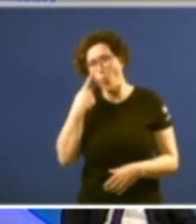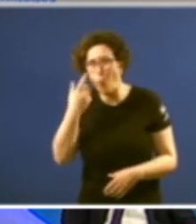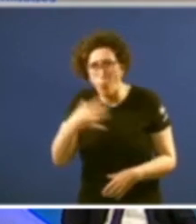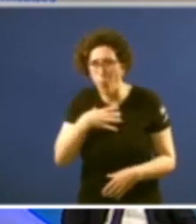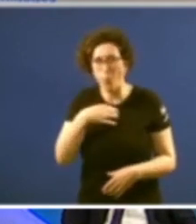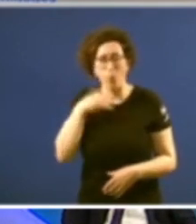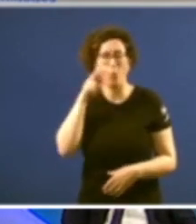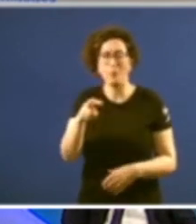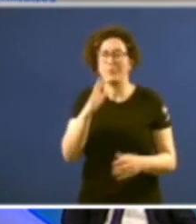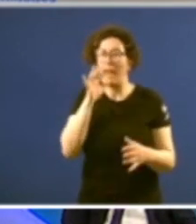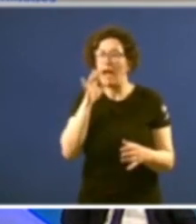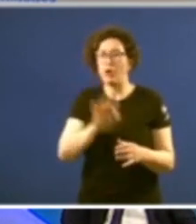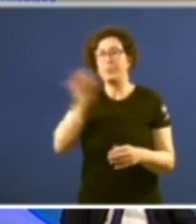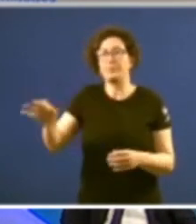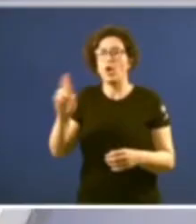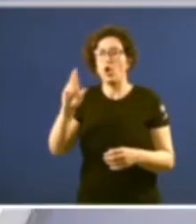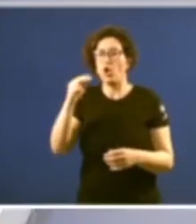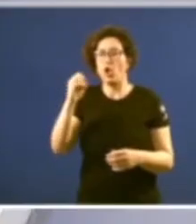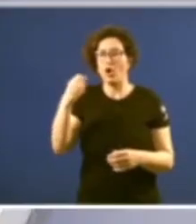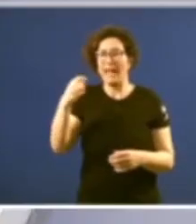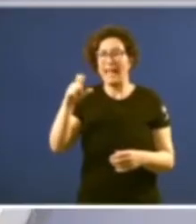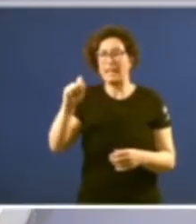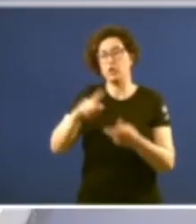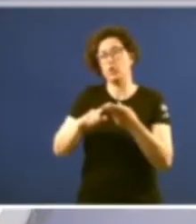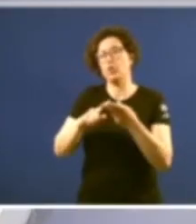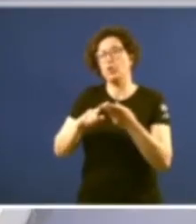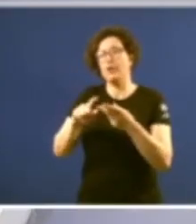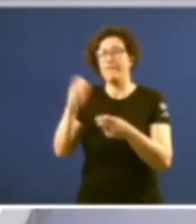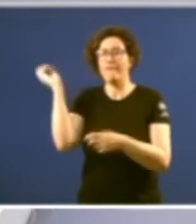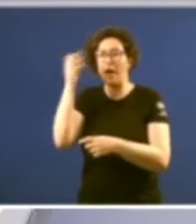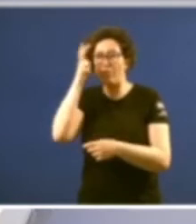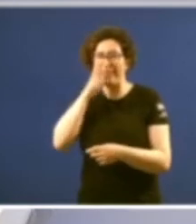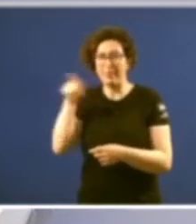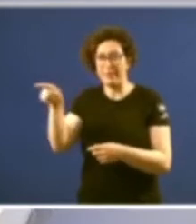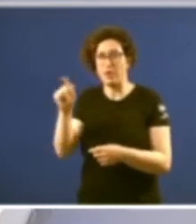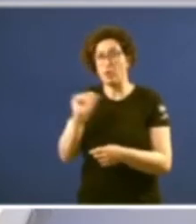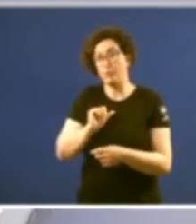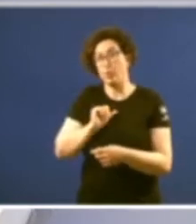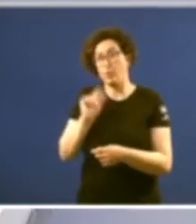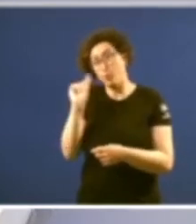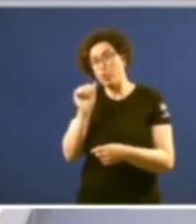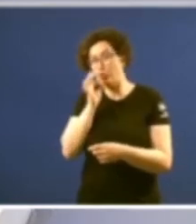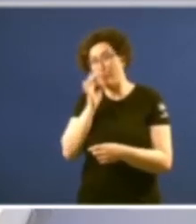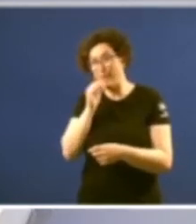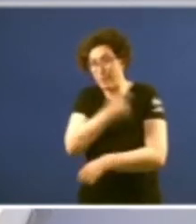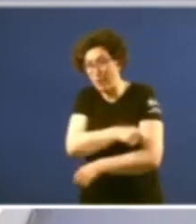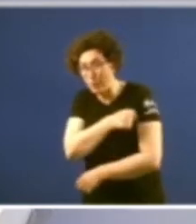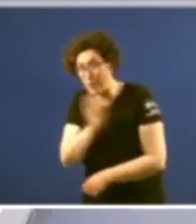agora é o turno de Rogelio Garrido director do Faro de Vigo que terás que esperar un poquinho pola vacina pero por falar non